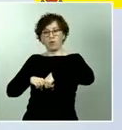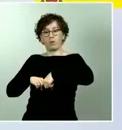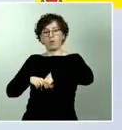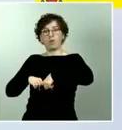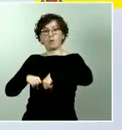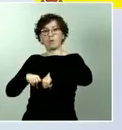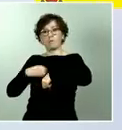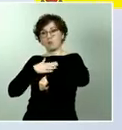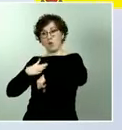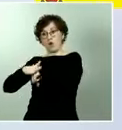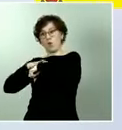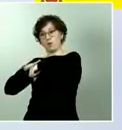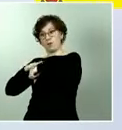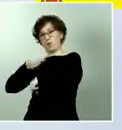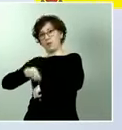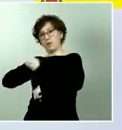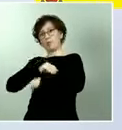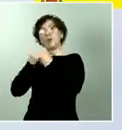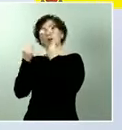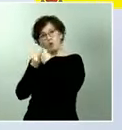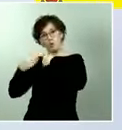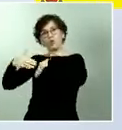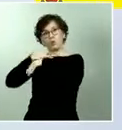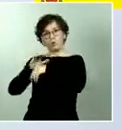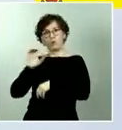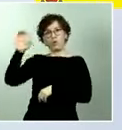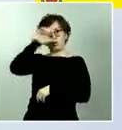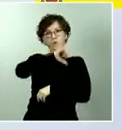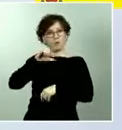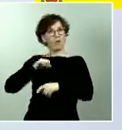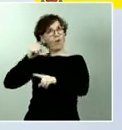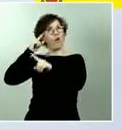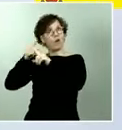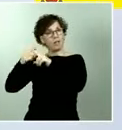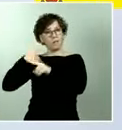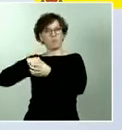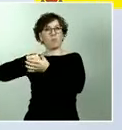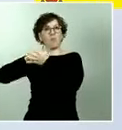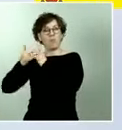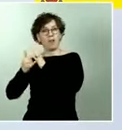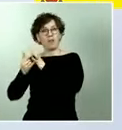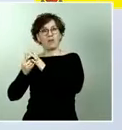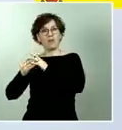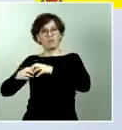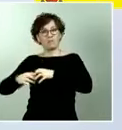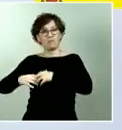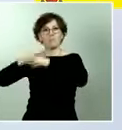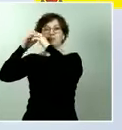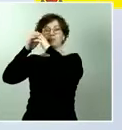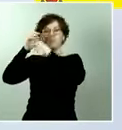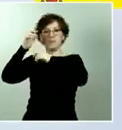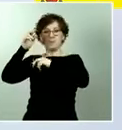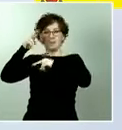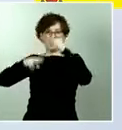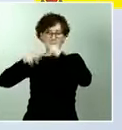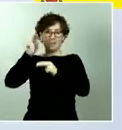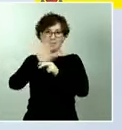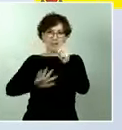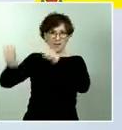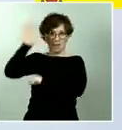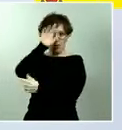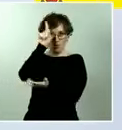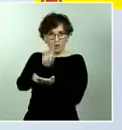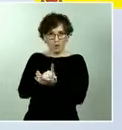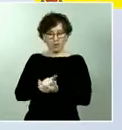de ese gran acuerdo de reconstrucción nacional. Este acuerdo institucional se hará también extensivo mañana a